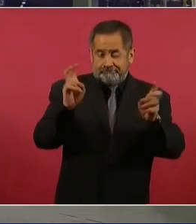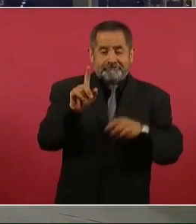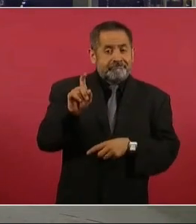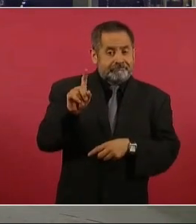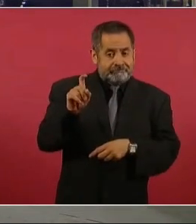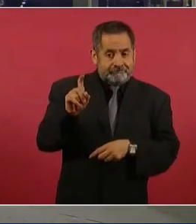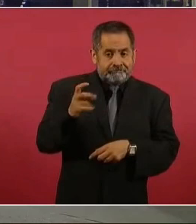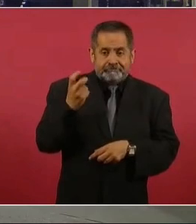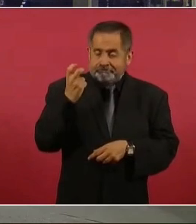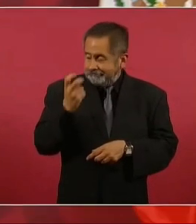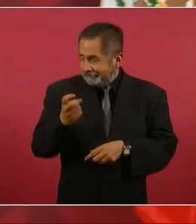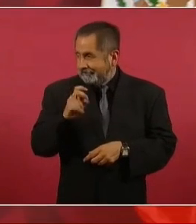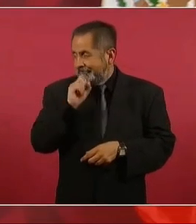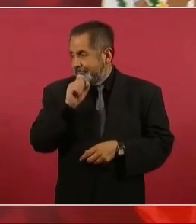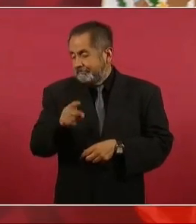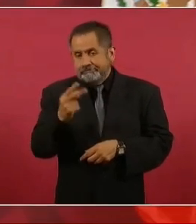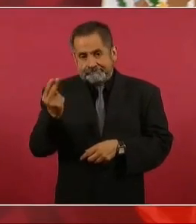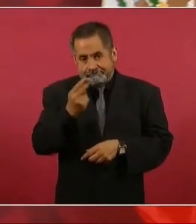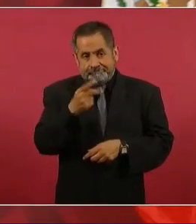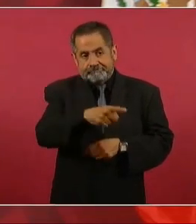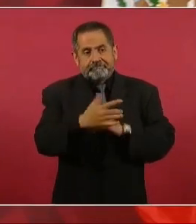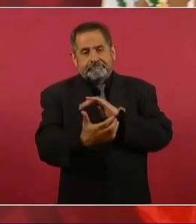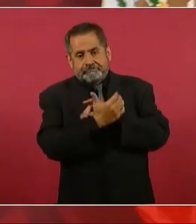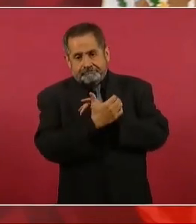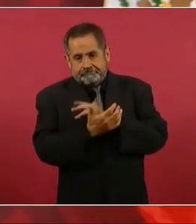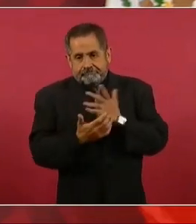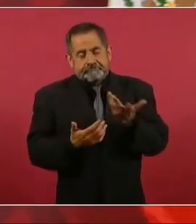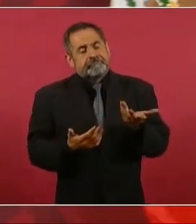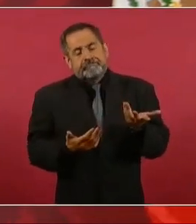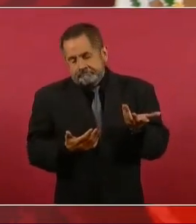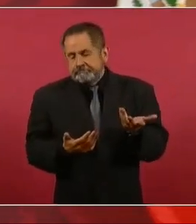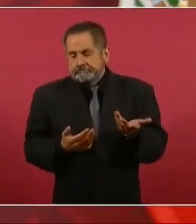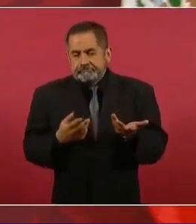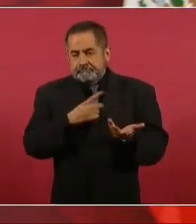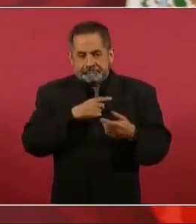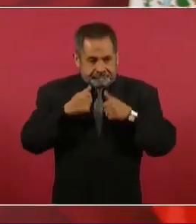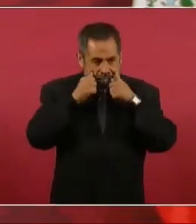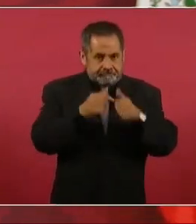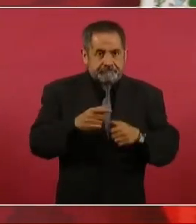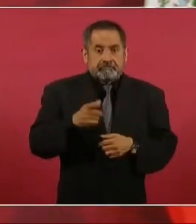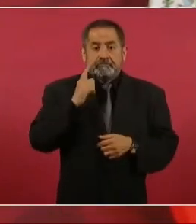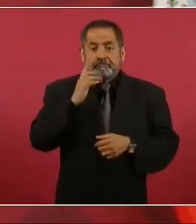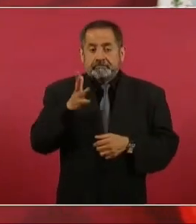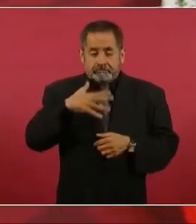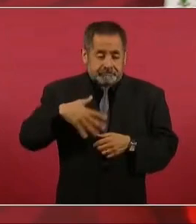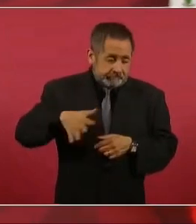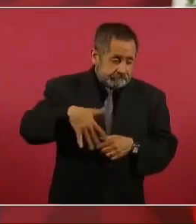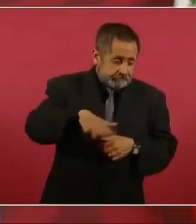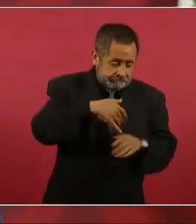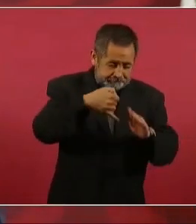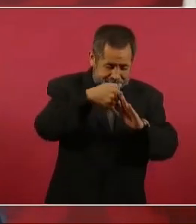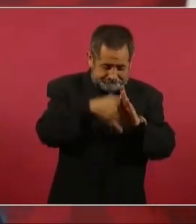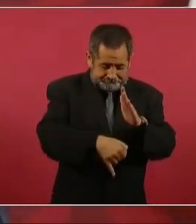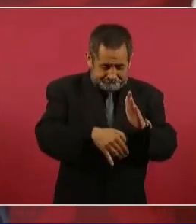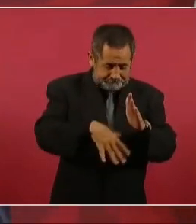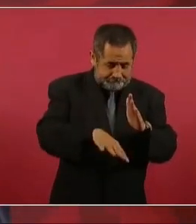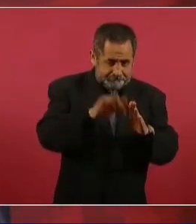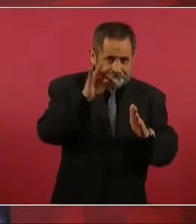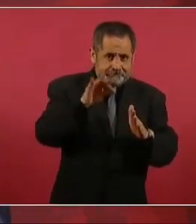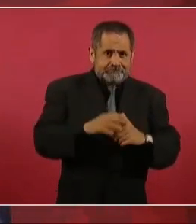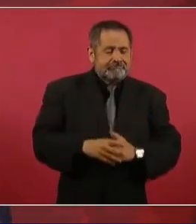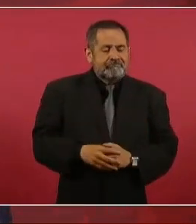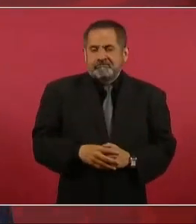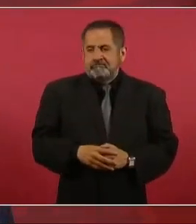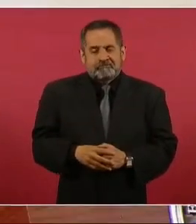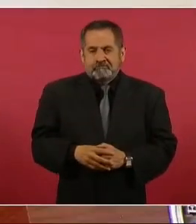que es otra demanda que tienen y se hicieron exploraciones y no fue